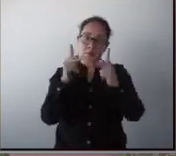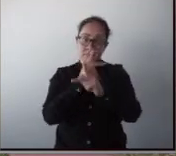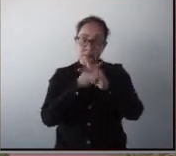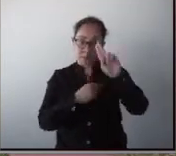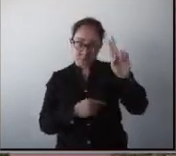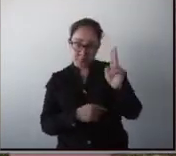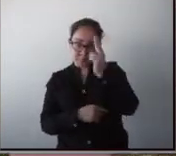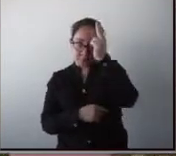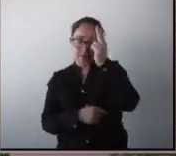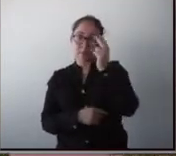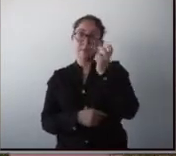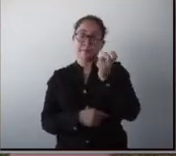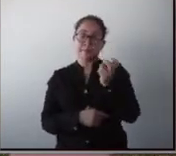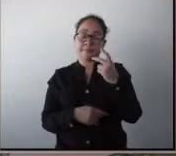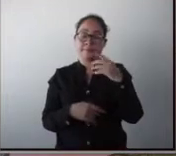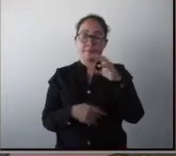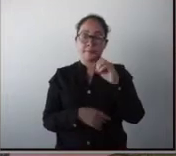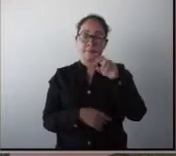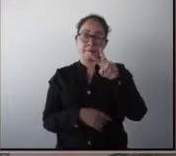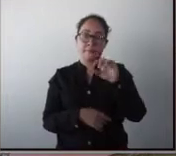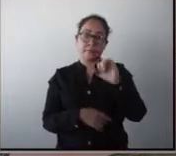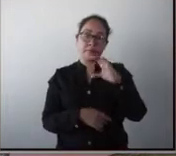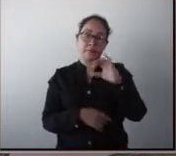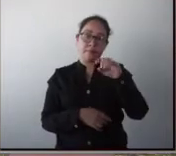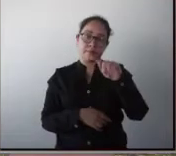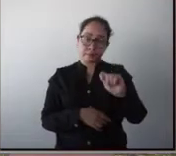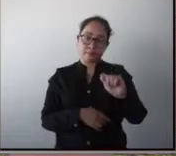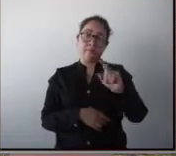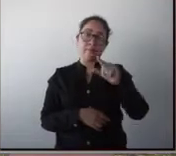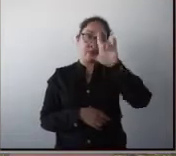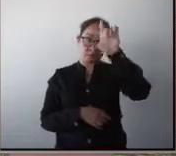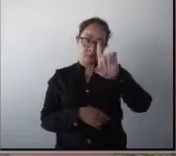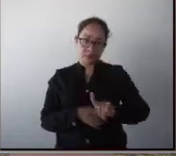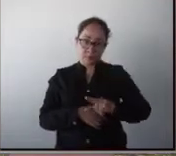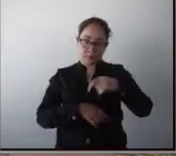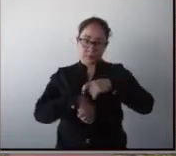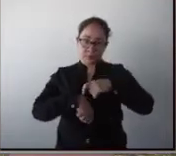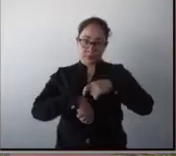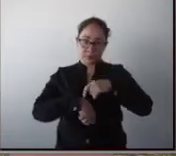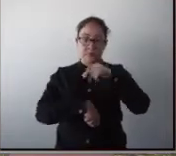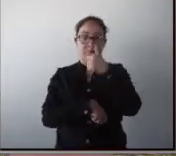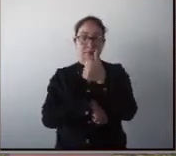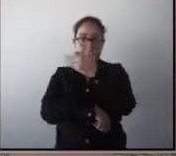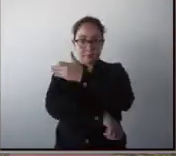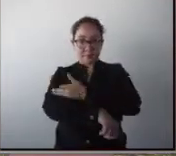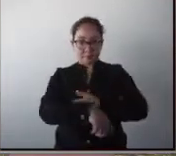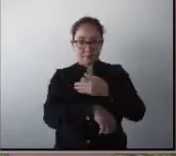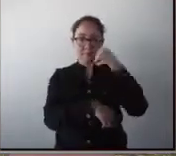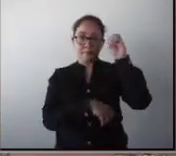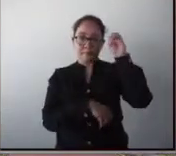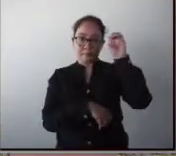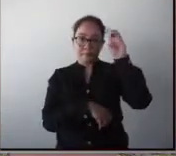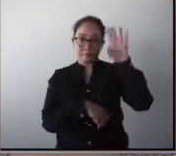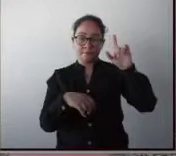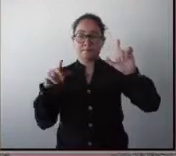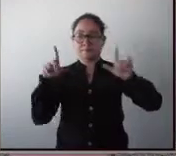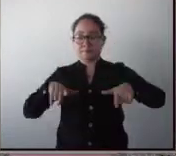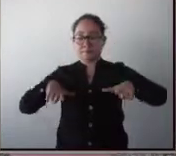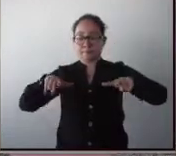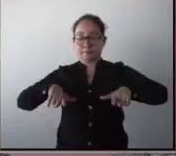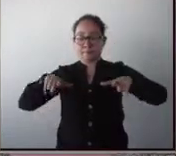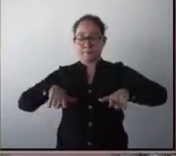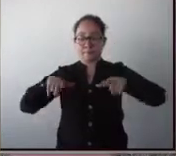el COBEICIDED. Estamos transmitiendo todos los lunes en punto de las 18 horas a través de la página oficial de la